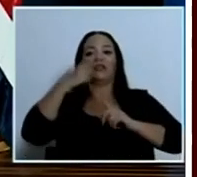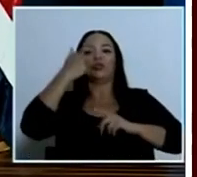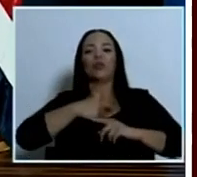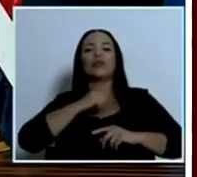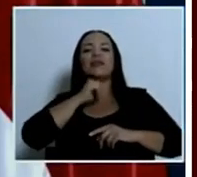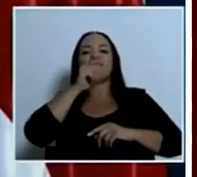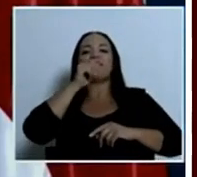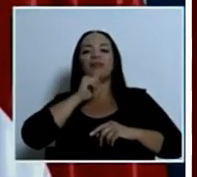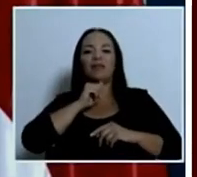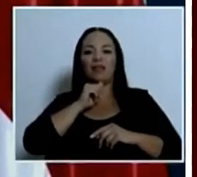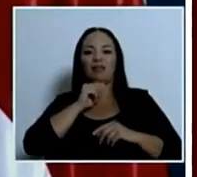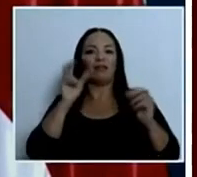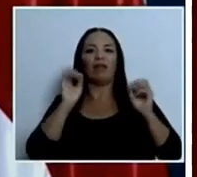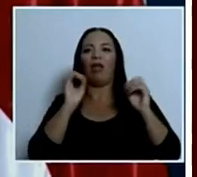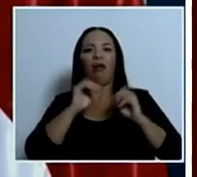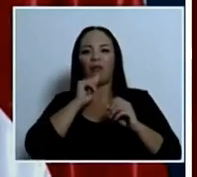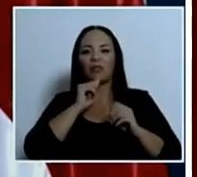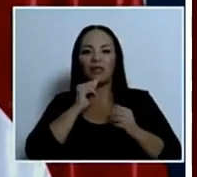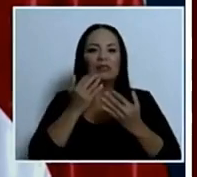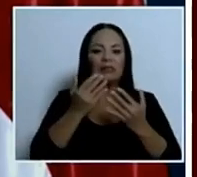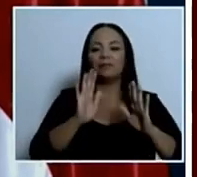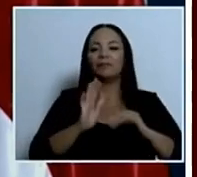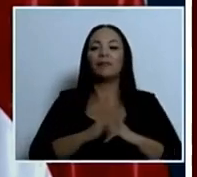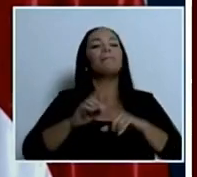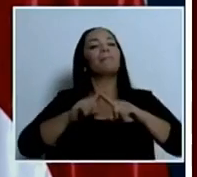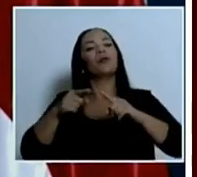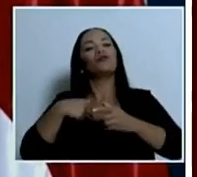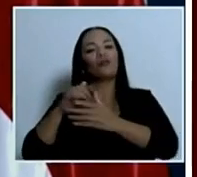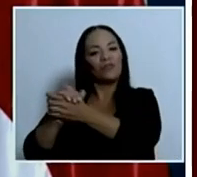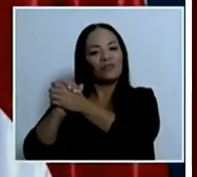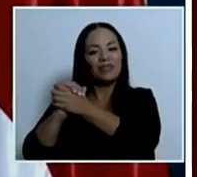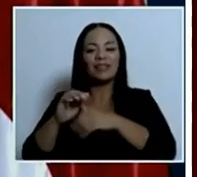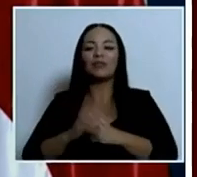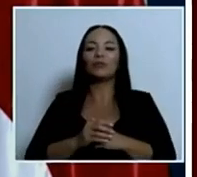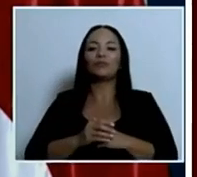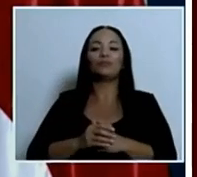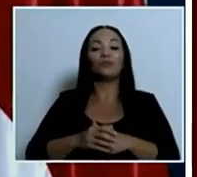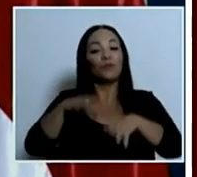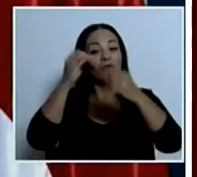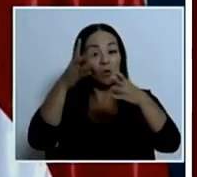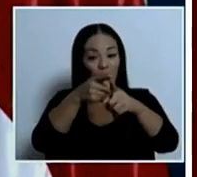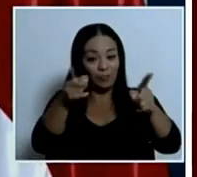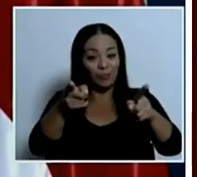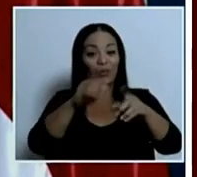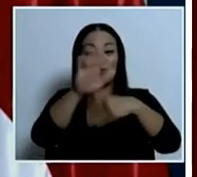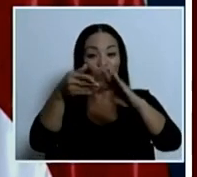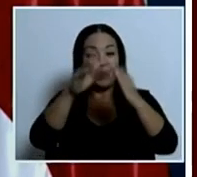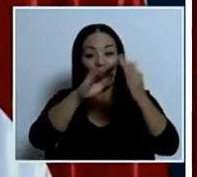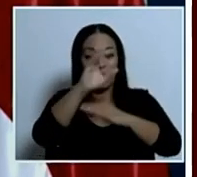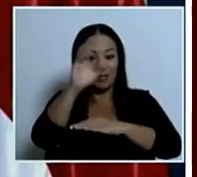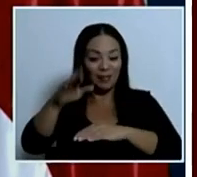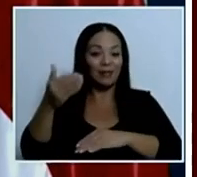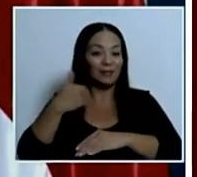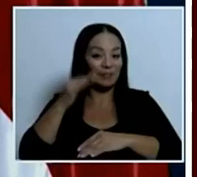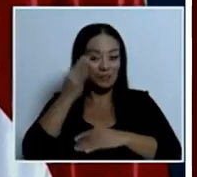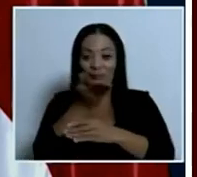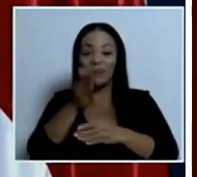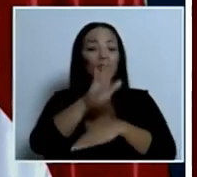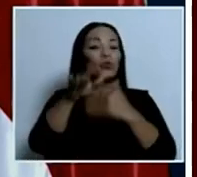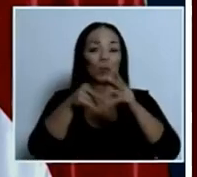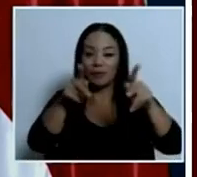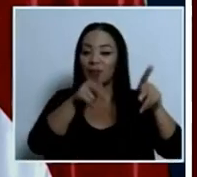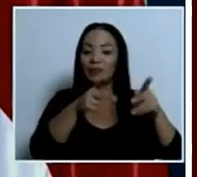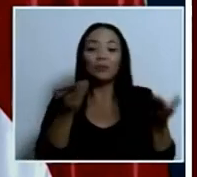felicito. Señoras y señores consumidores, es decir, todo el pueblo de Costa Rica, porque nadie se puede eximir de esa